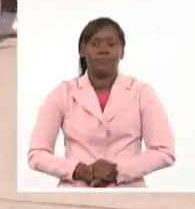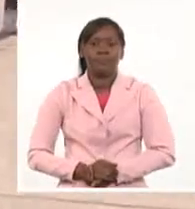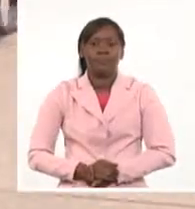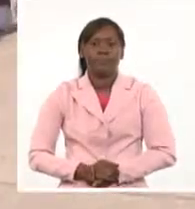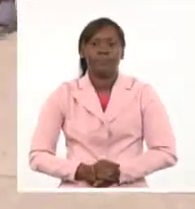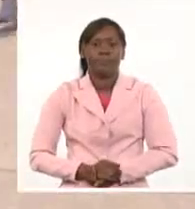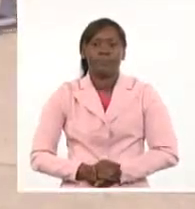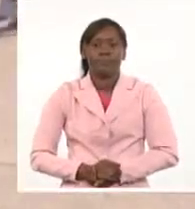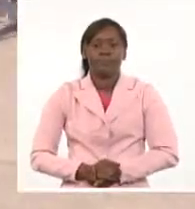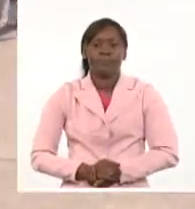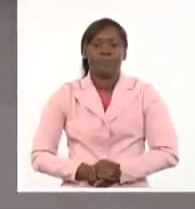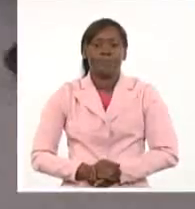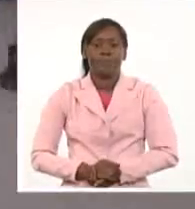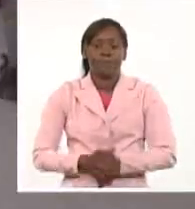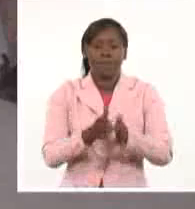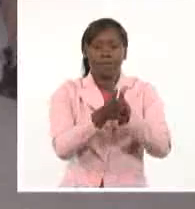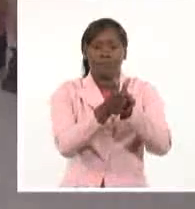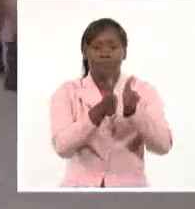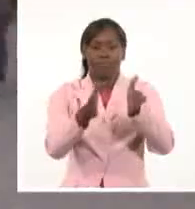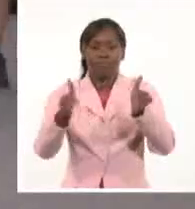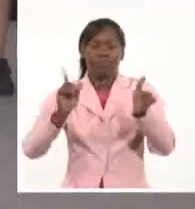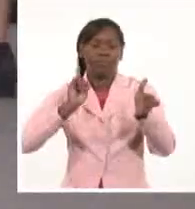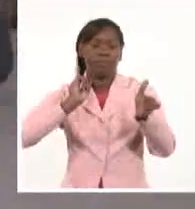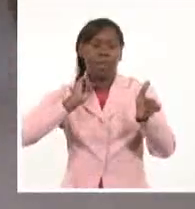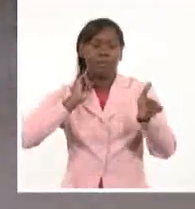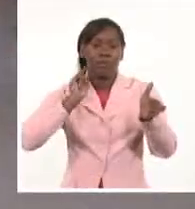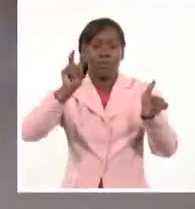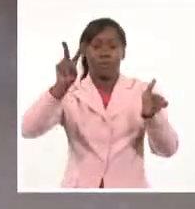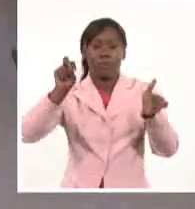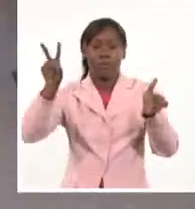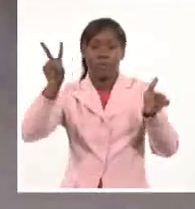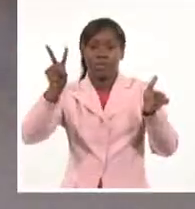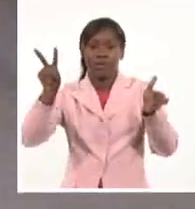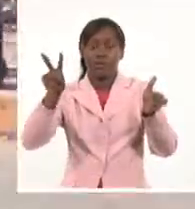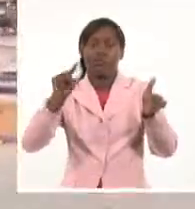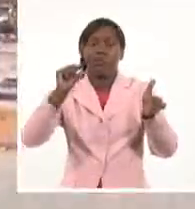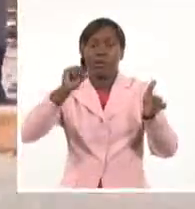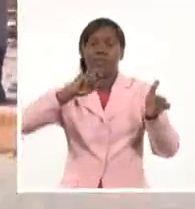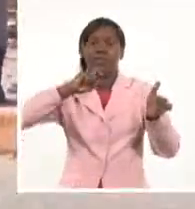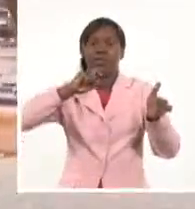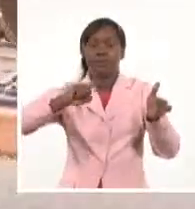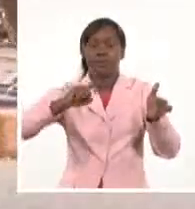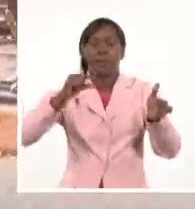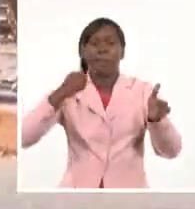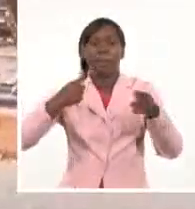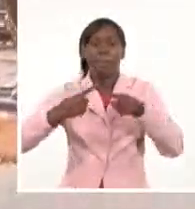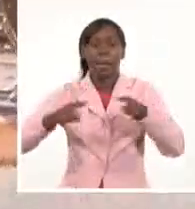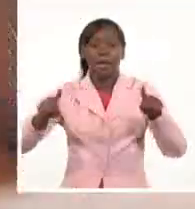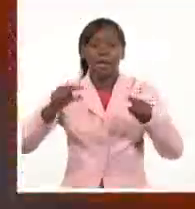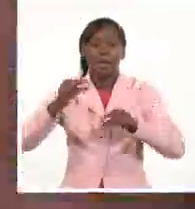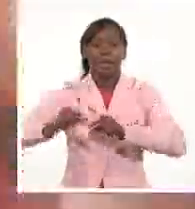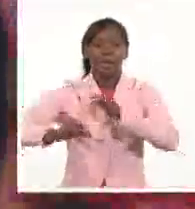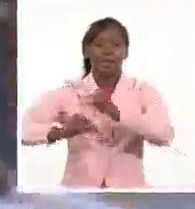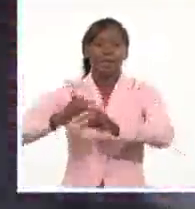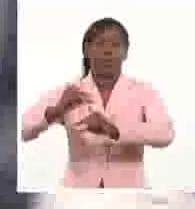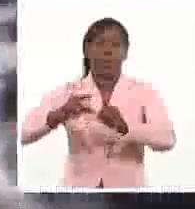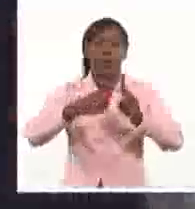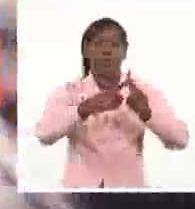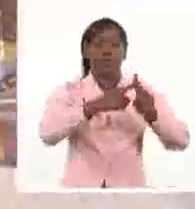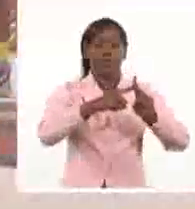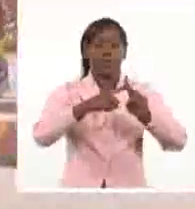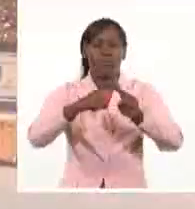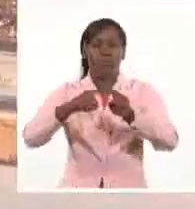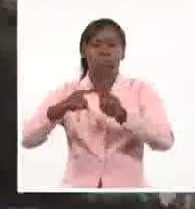El año 2022 ha sido difícil, pero marca un periodo de recuperación paulatina en todos los aspectos de la vida. La crisis